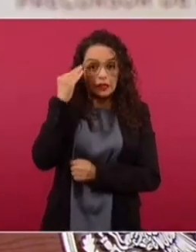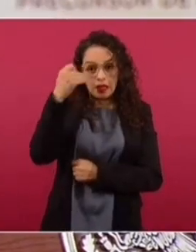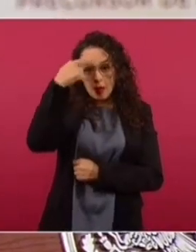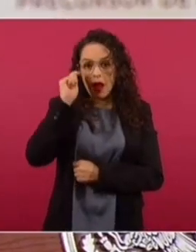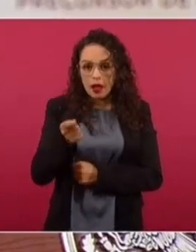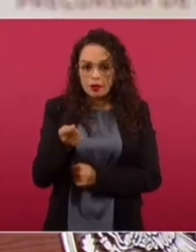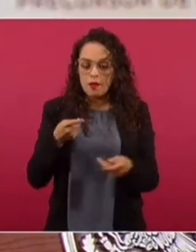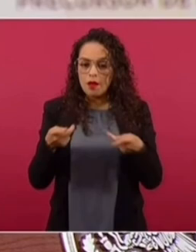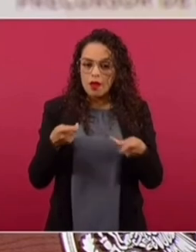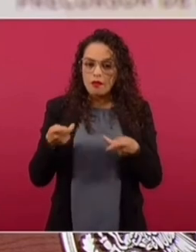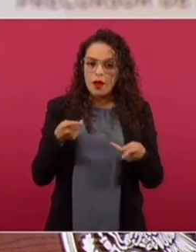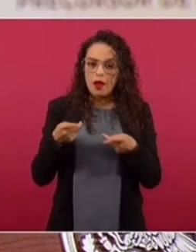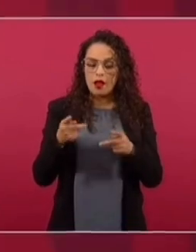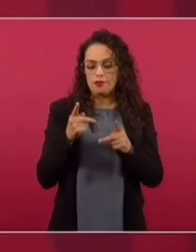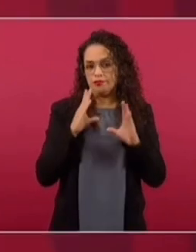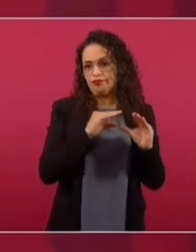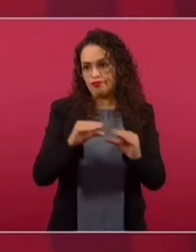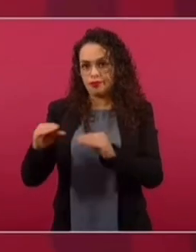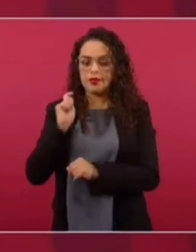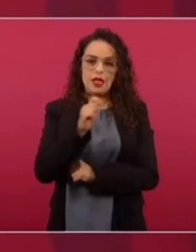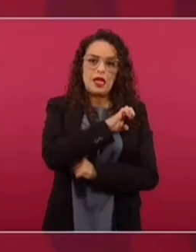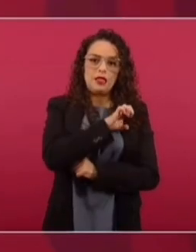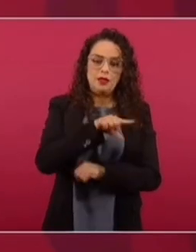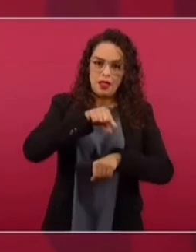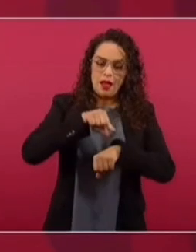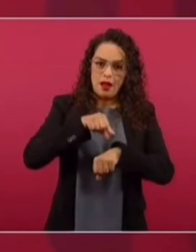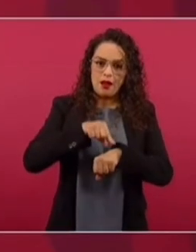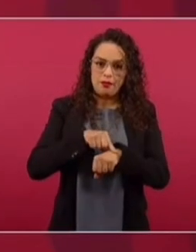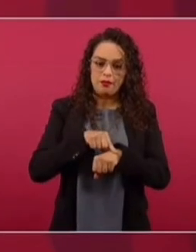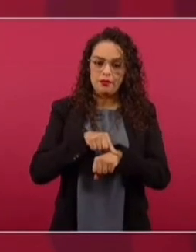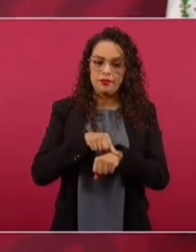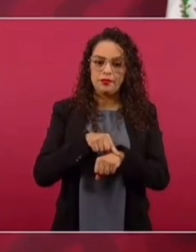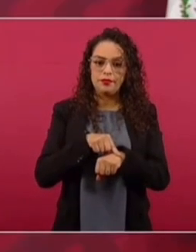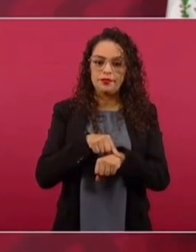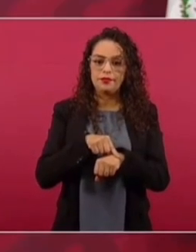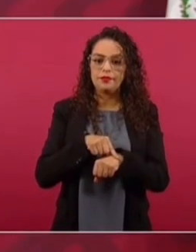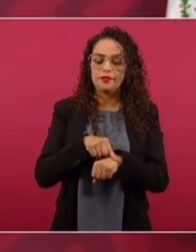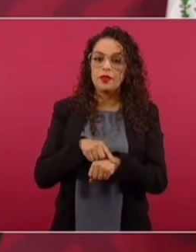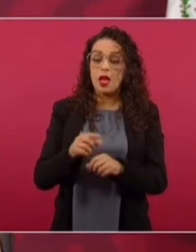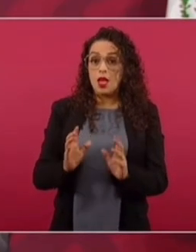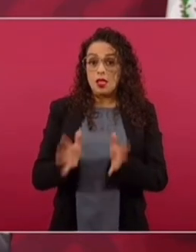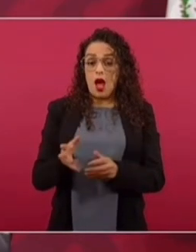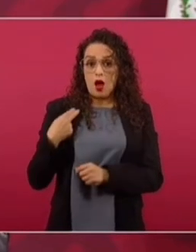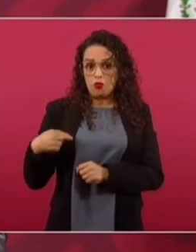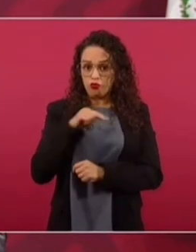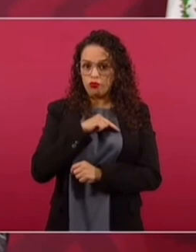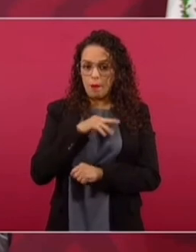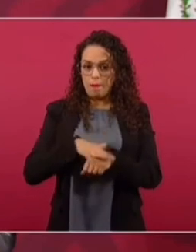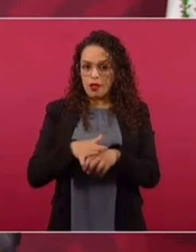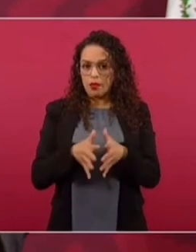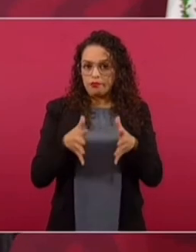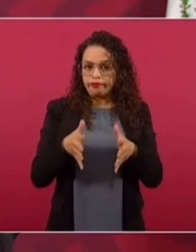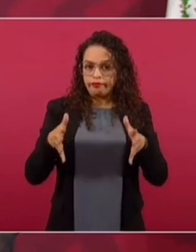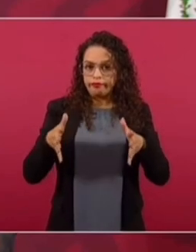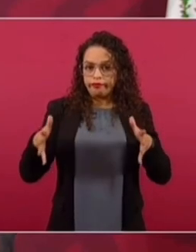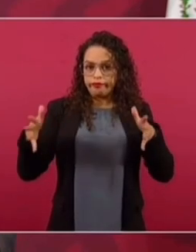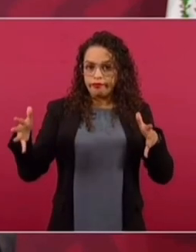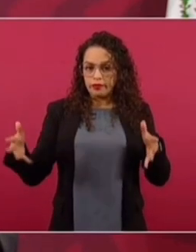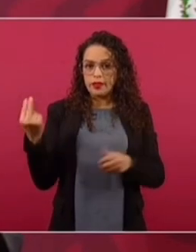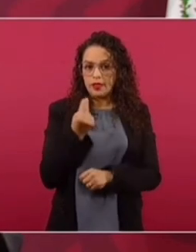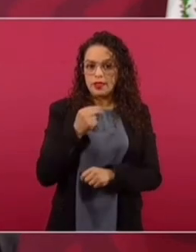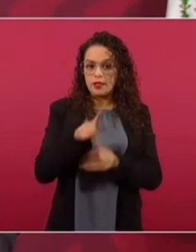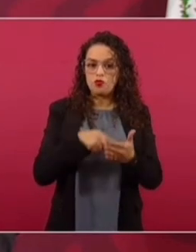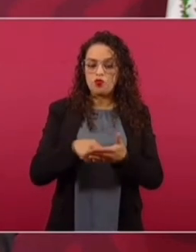formar a especialistas, porque ya hemos ampliado el número de espacios